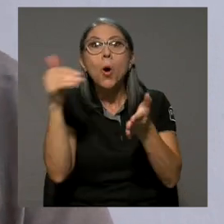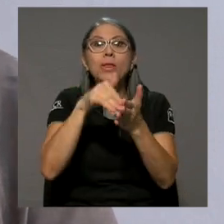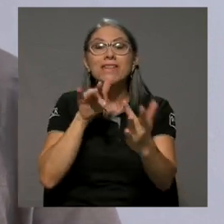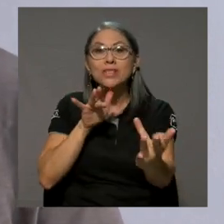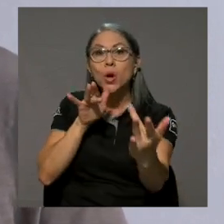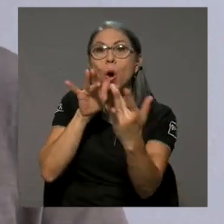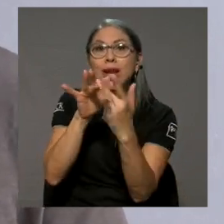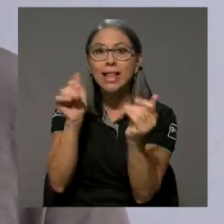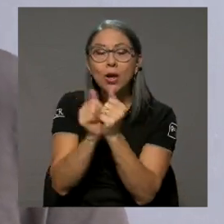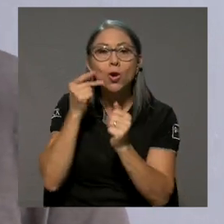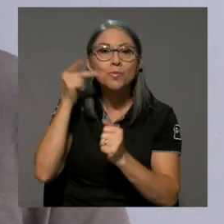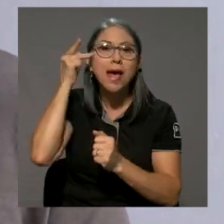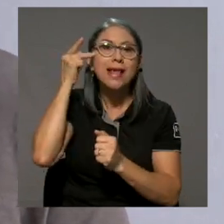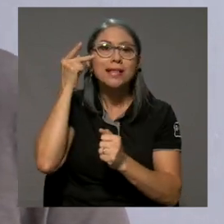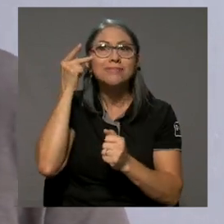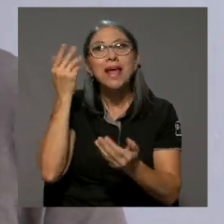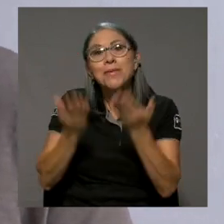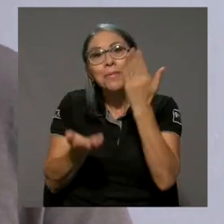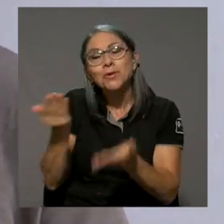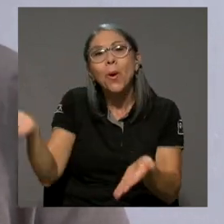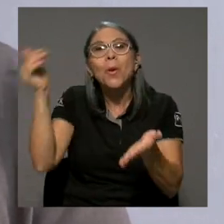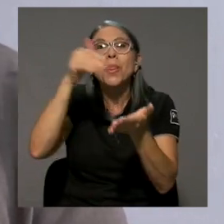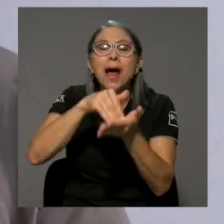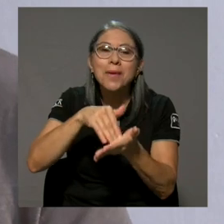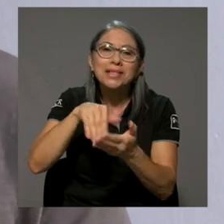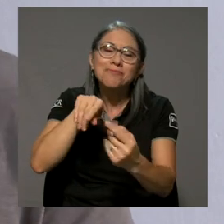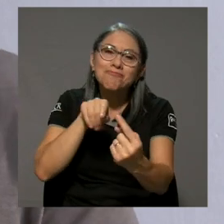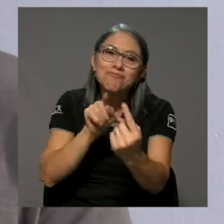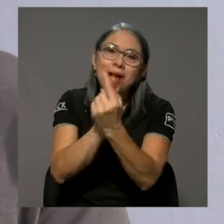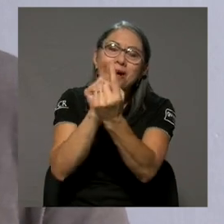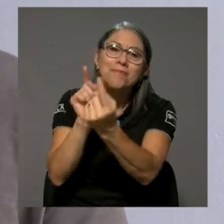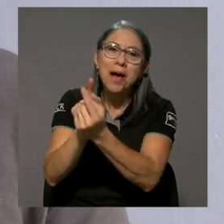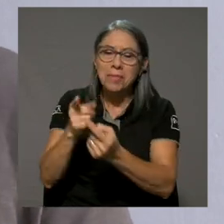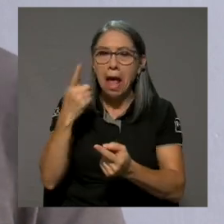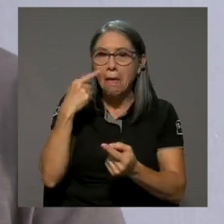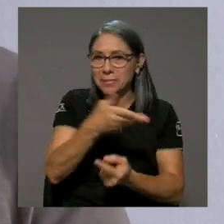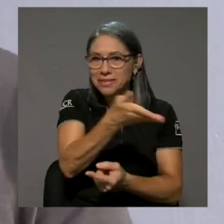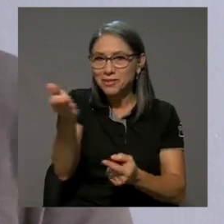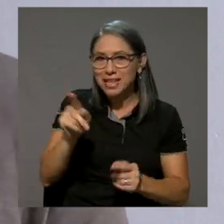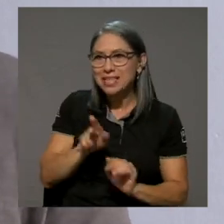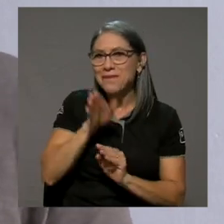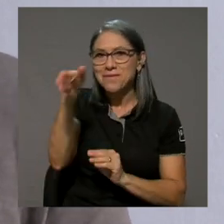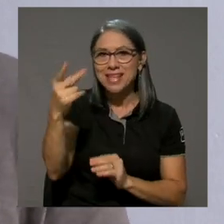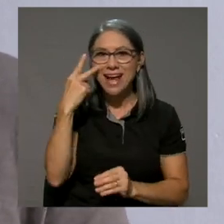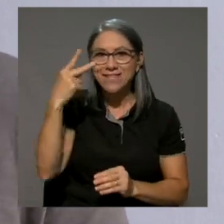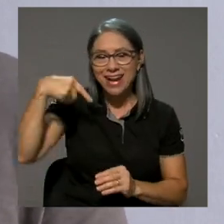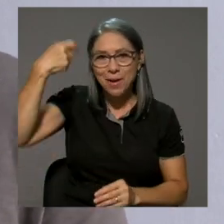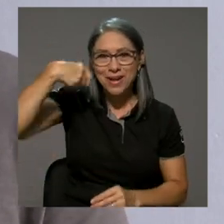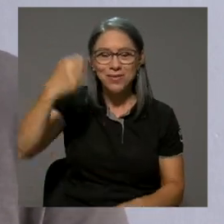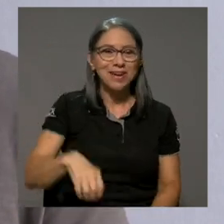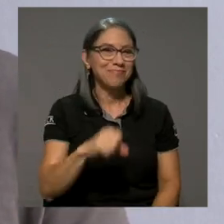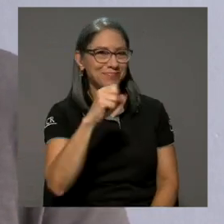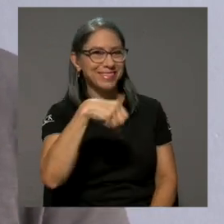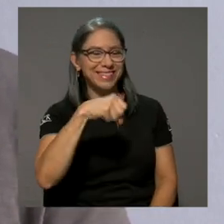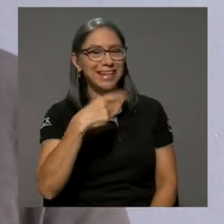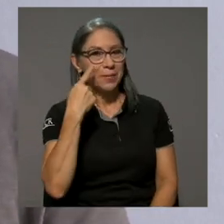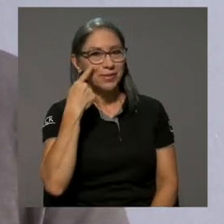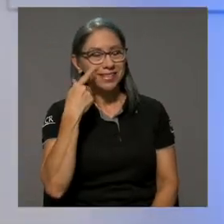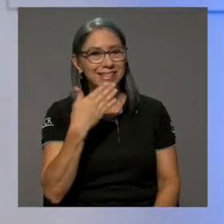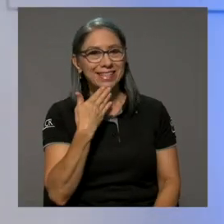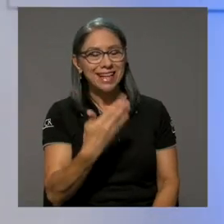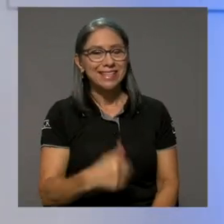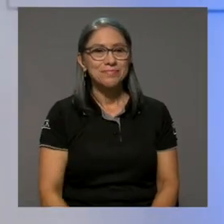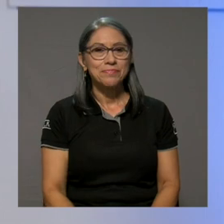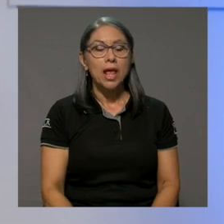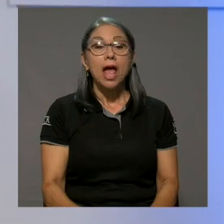volver a conectar con ellos, quizás volver a encontrarlos, volver a... Y ahí lo dejo para que la vayan a ver. Claro, claro. Muchas gracias. Gracias.